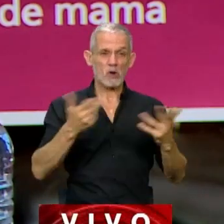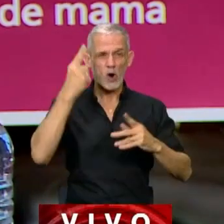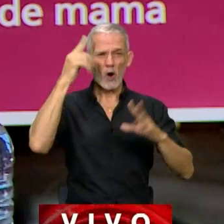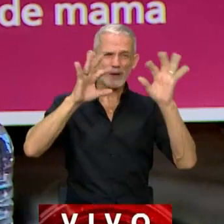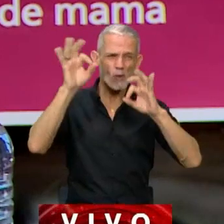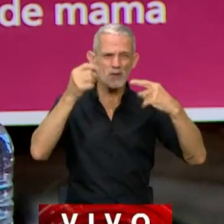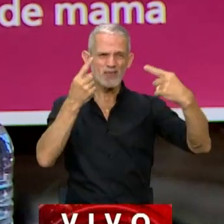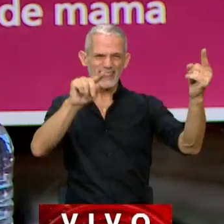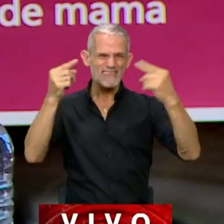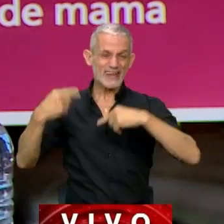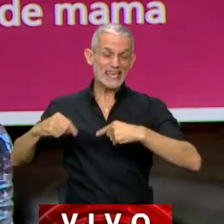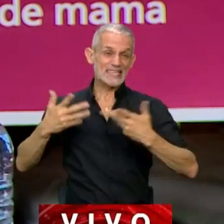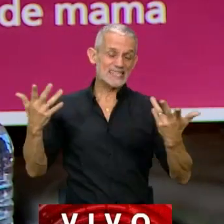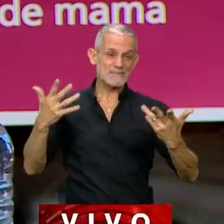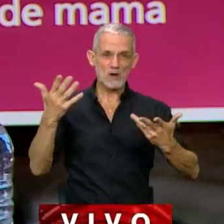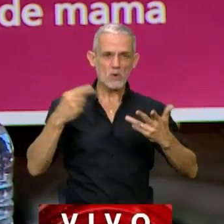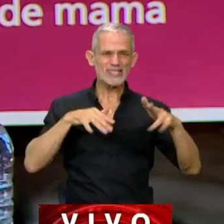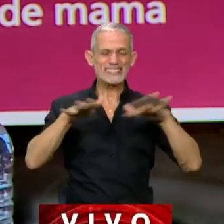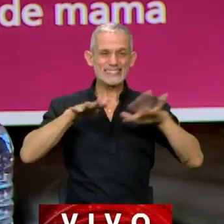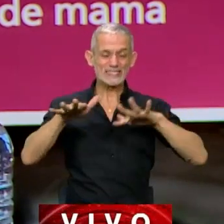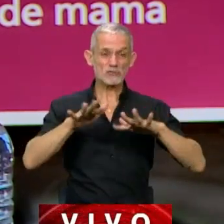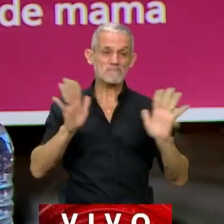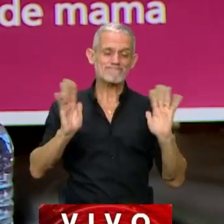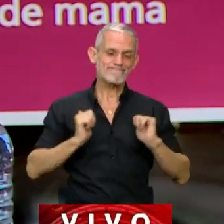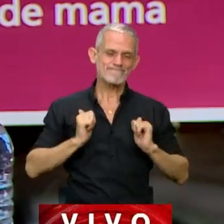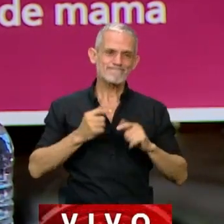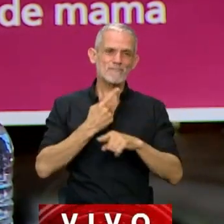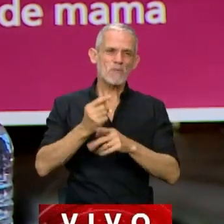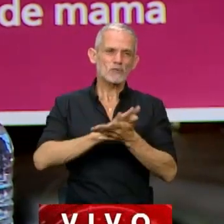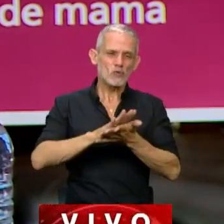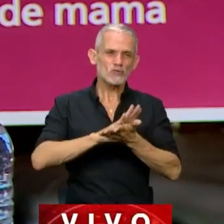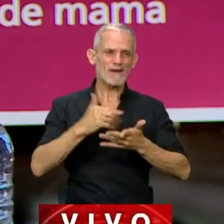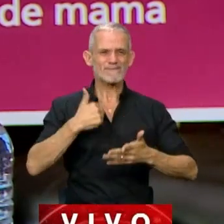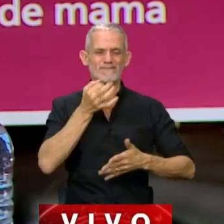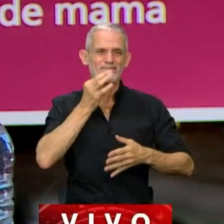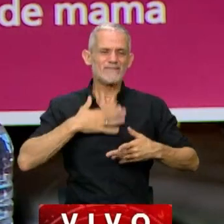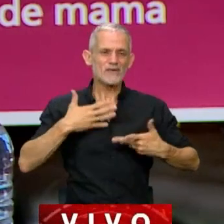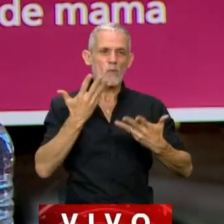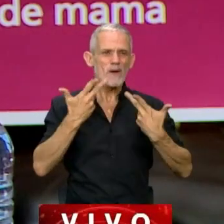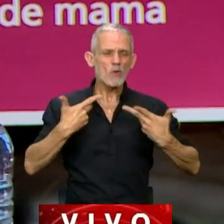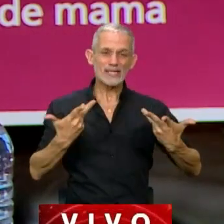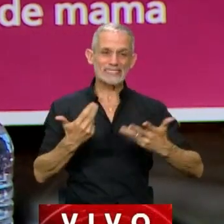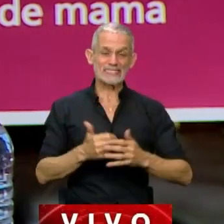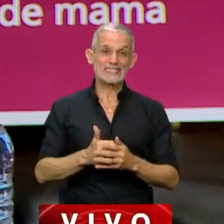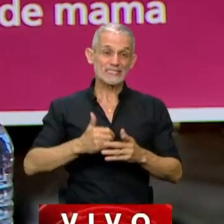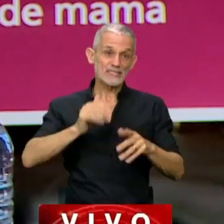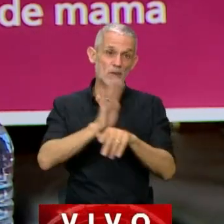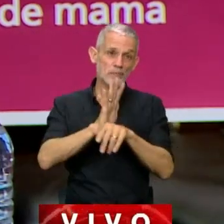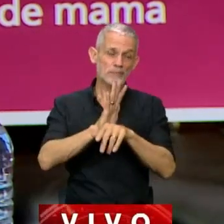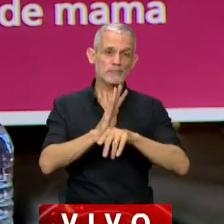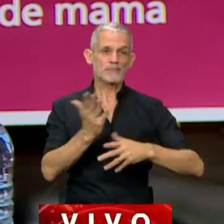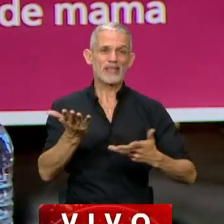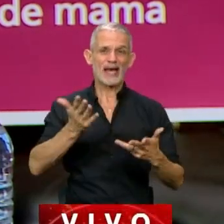diferencias, porque hay situaciones que quizá no podemos abordar y solucionar como nos gustaría, bueno, nos tienden a